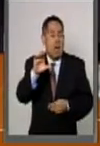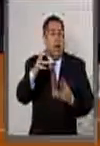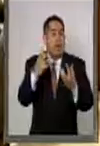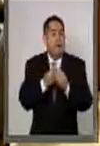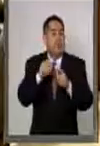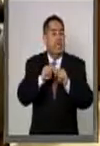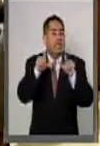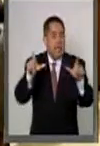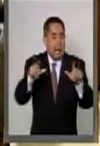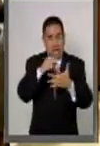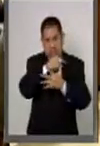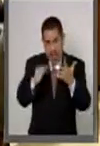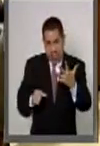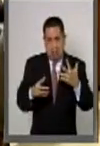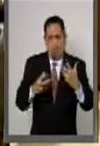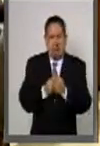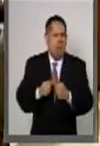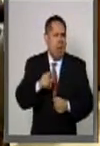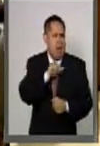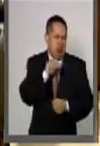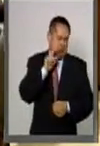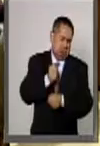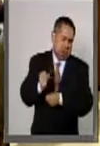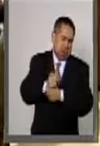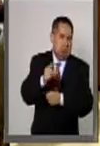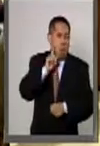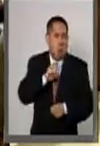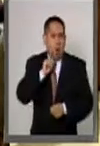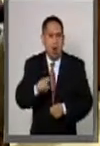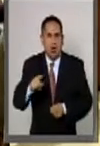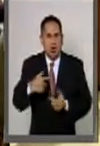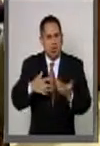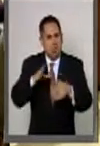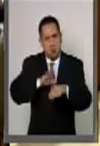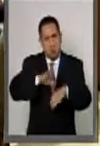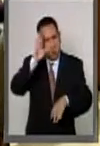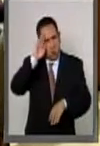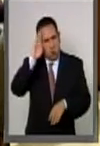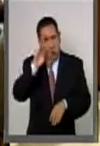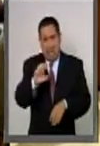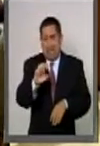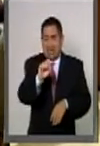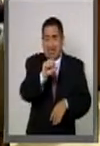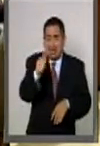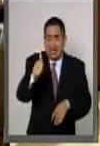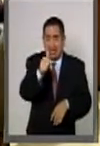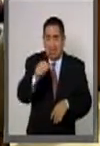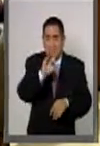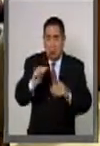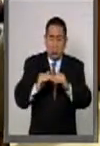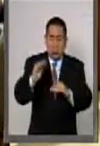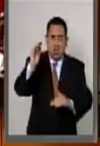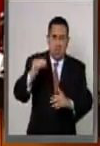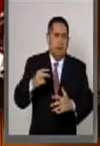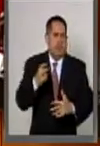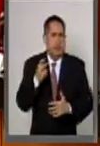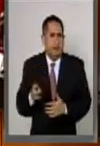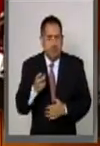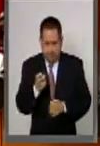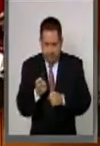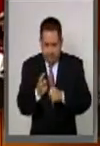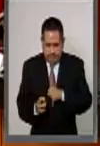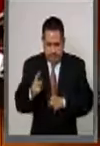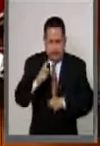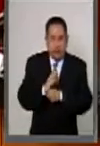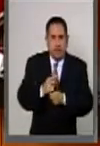Tlaxcala, la violencia hacia las mujeres está por encima de la media nacional, 66 por ciento. Por ello, este día que